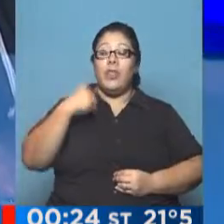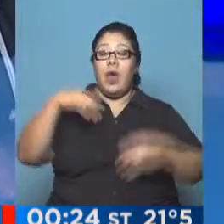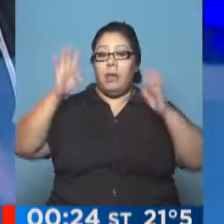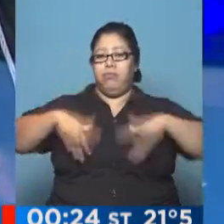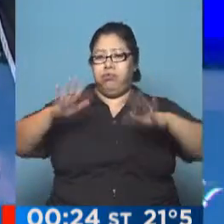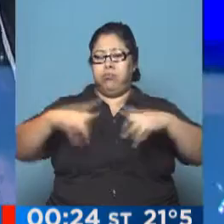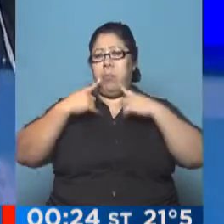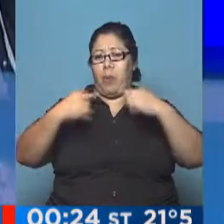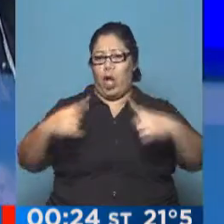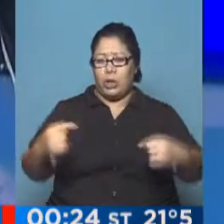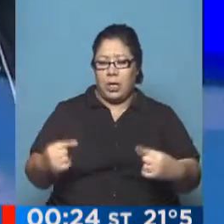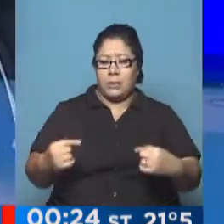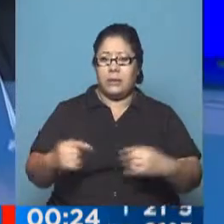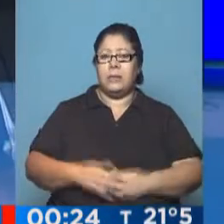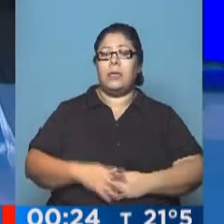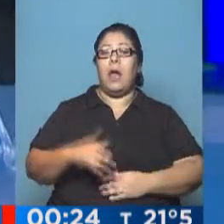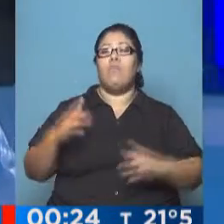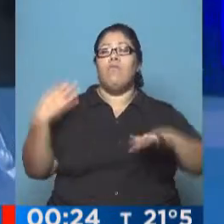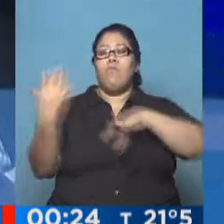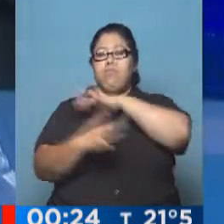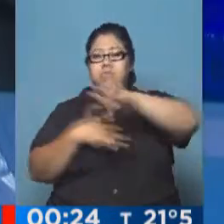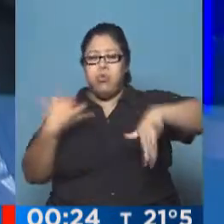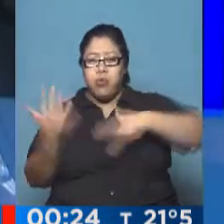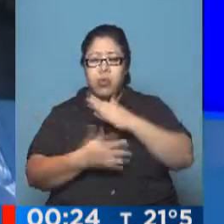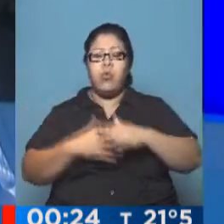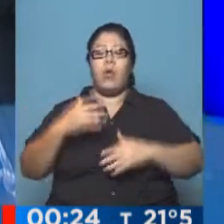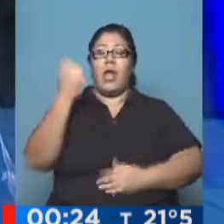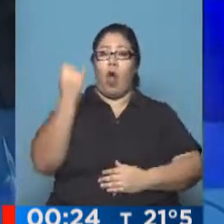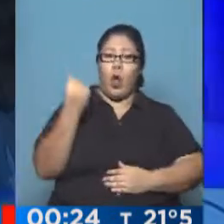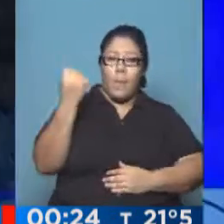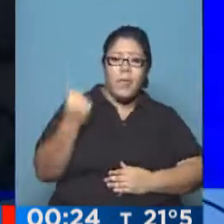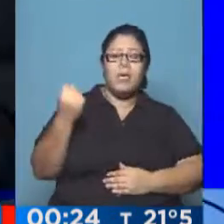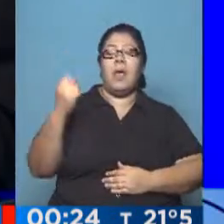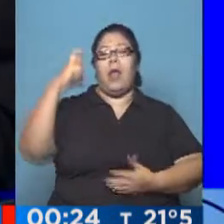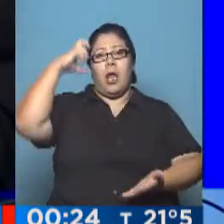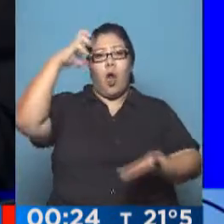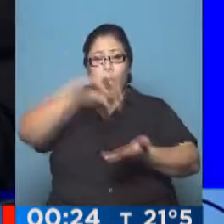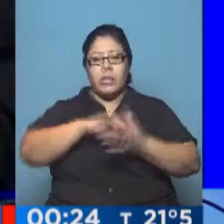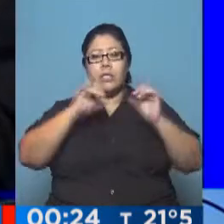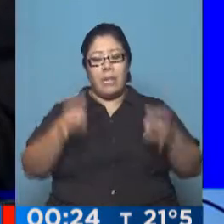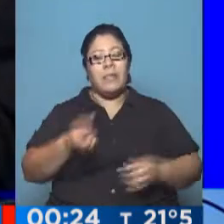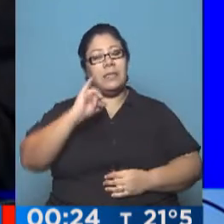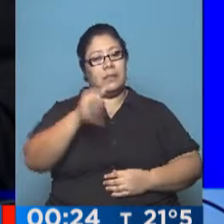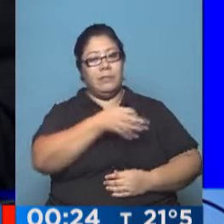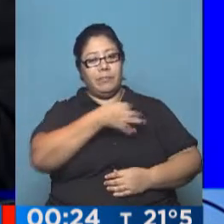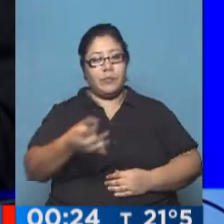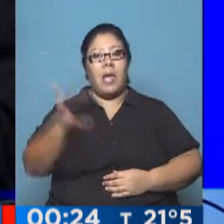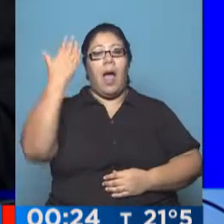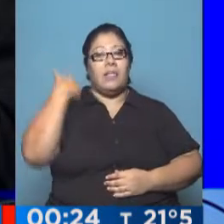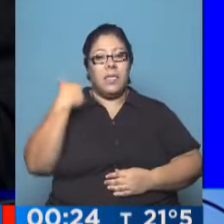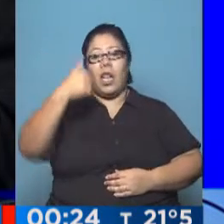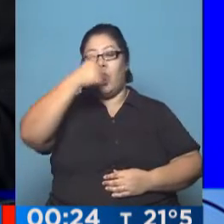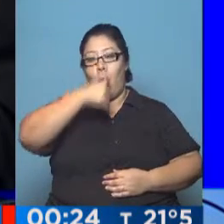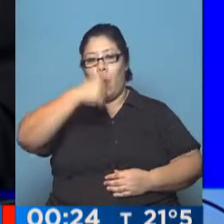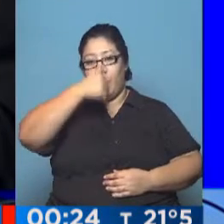crisis que se vive en el Parlamento, en las calles, en la economía. Contanos. Efectivamente, Pablo, vos sabés que se realizaron ayer domingo